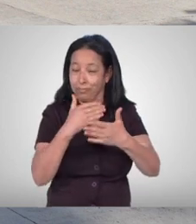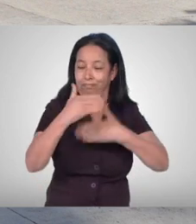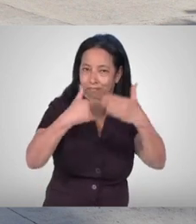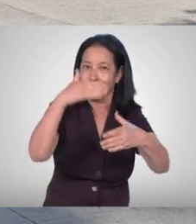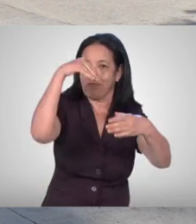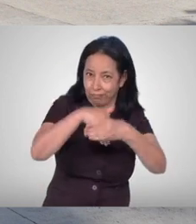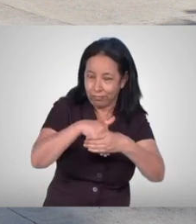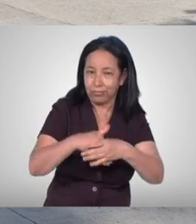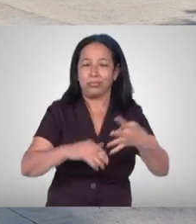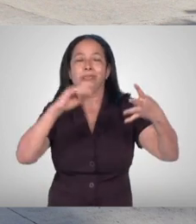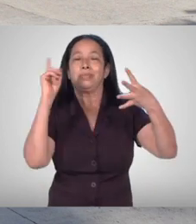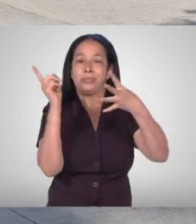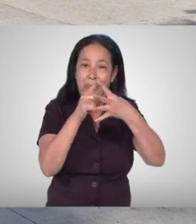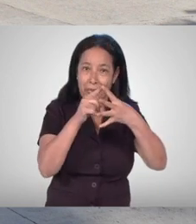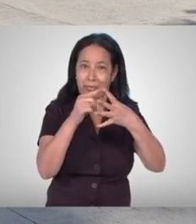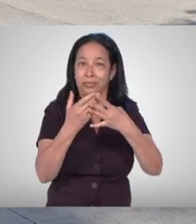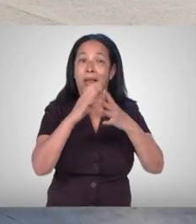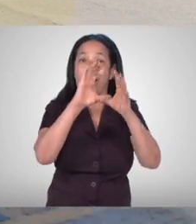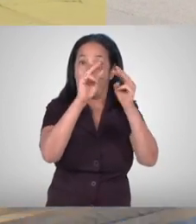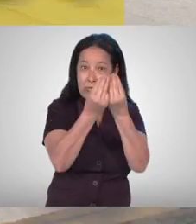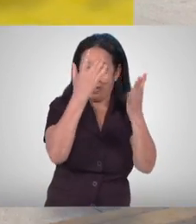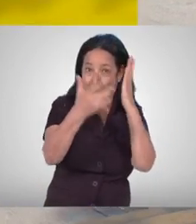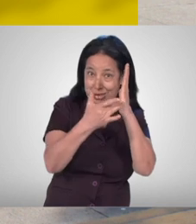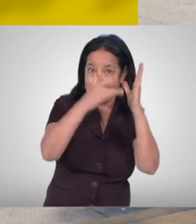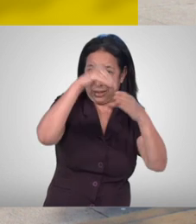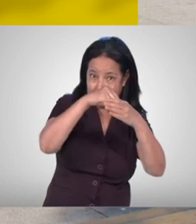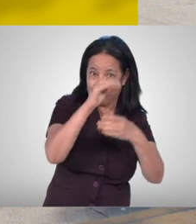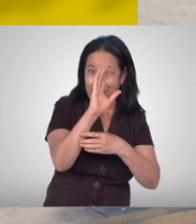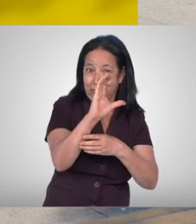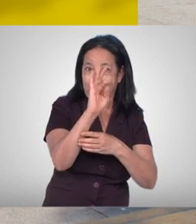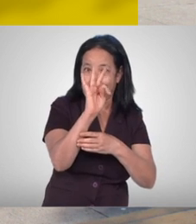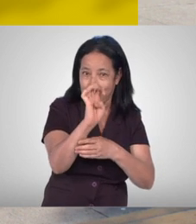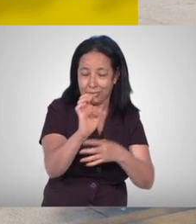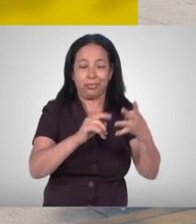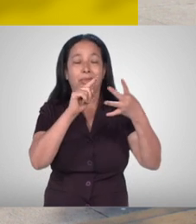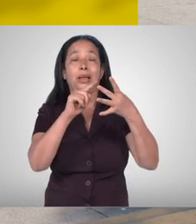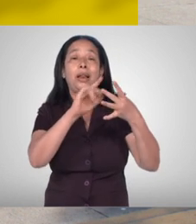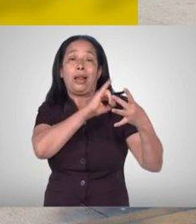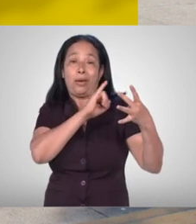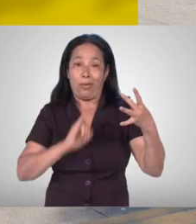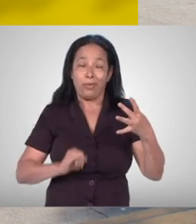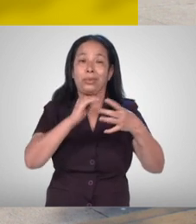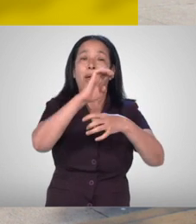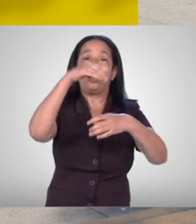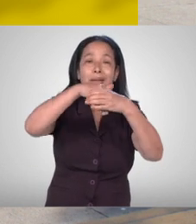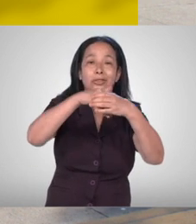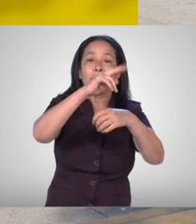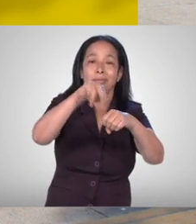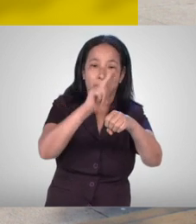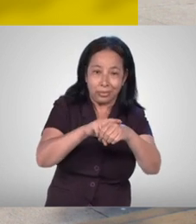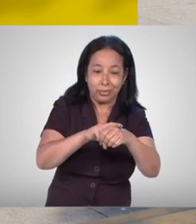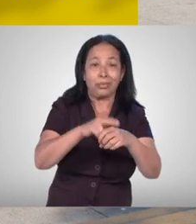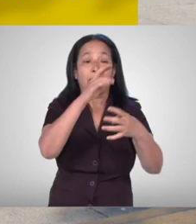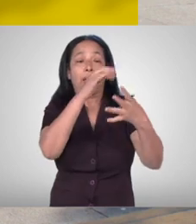proceso electoral. Estas son la Comisión Técnica Electoral, la Junta Electoral Nacional, la Junta Electoral Local